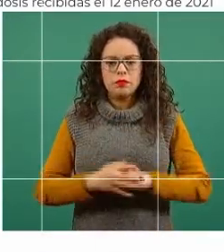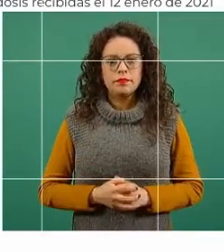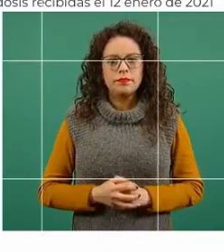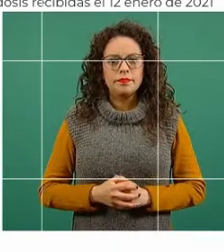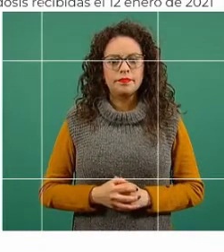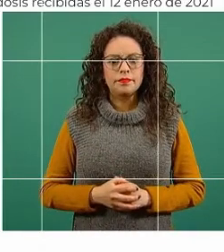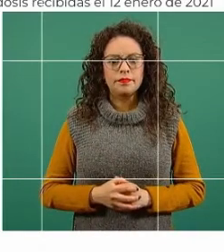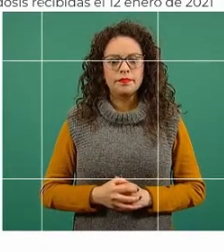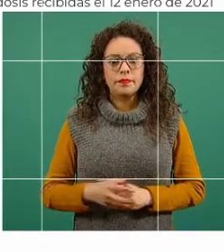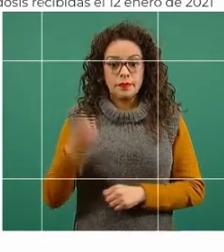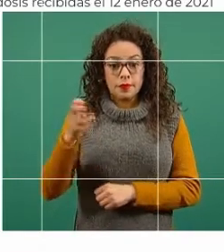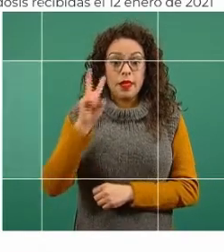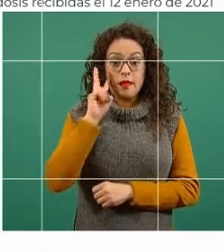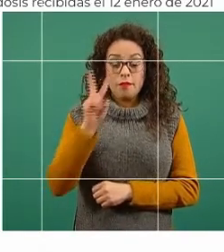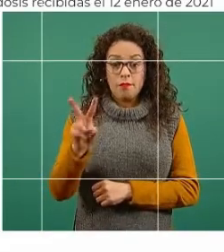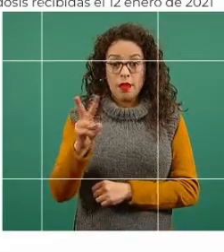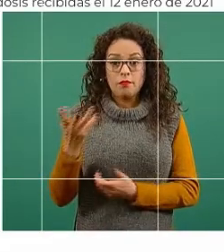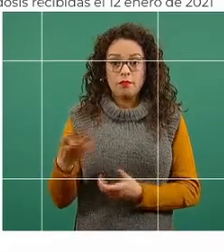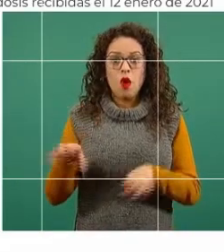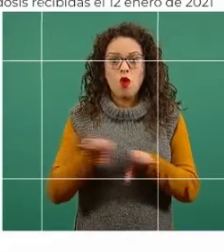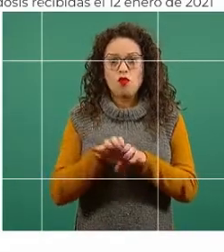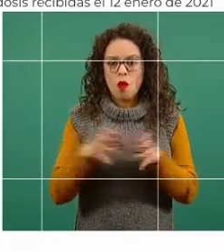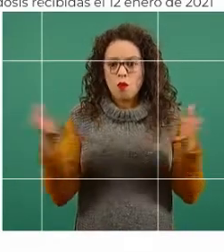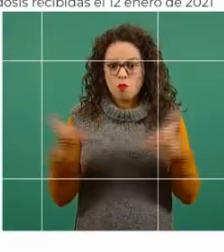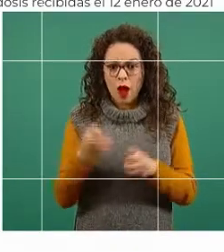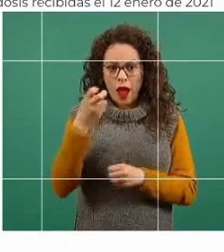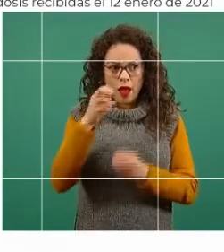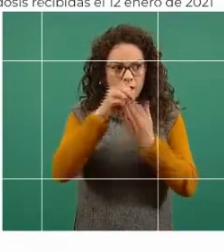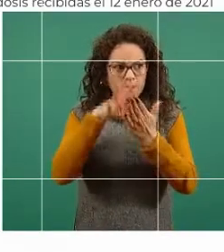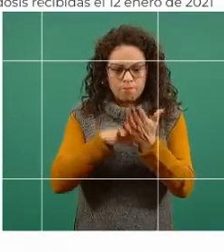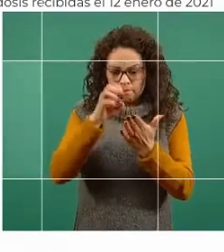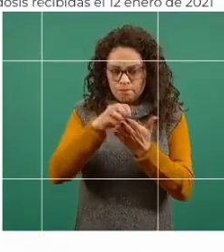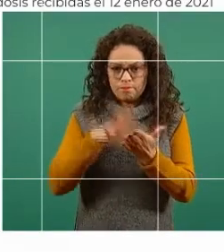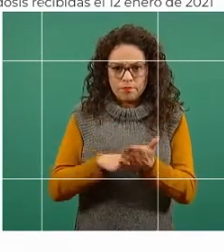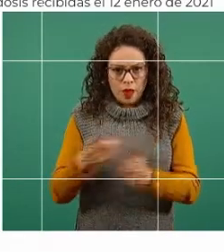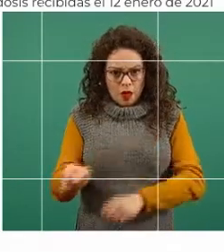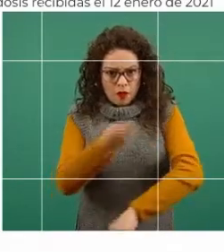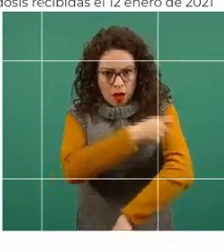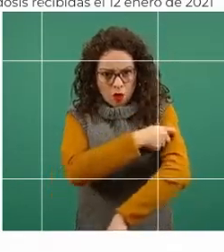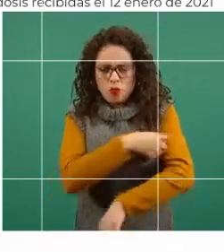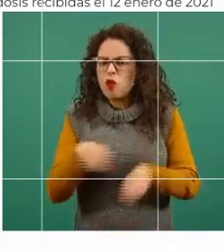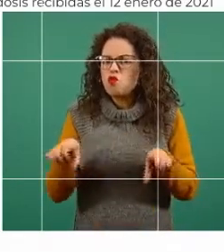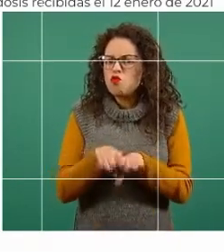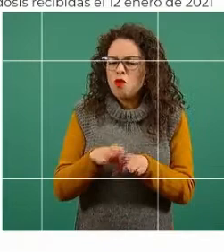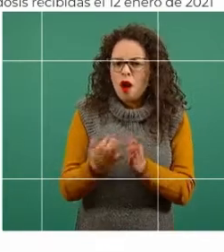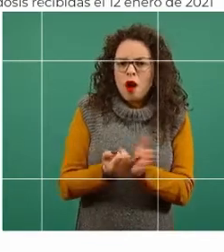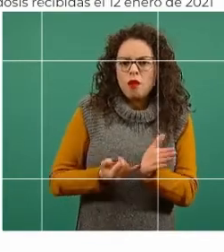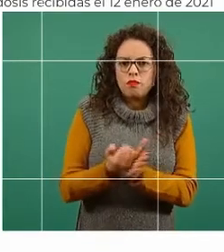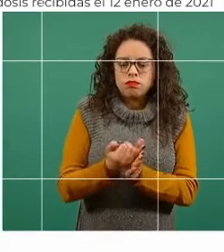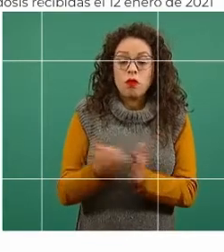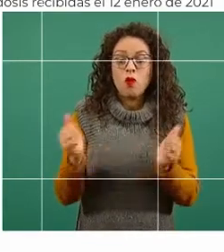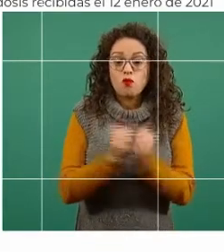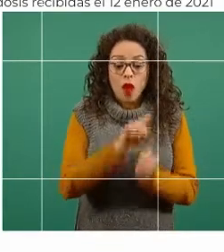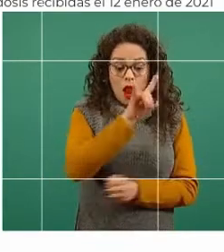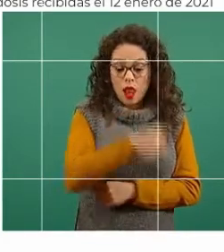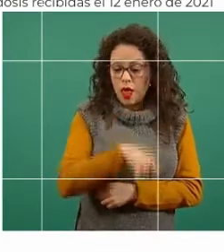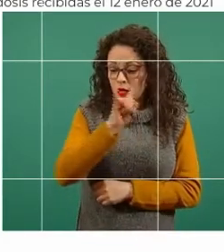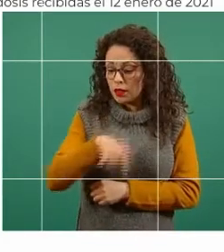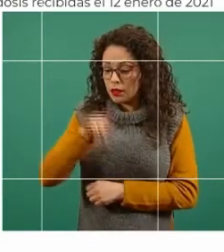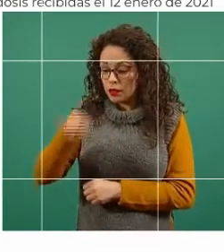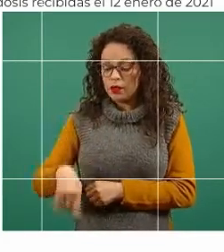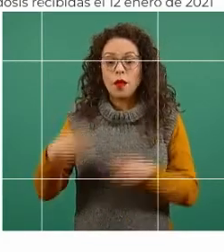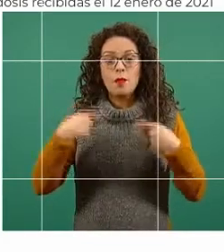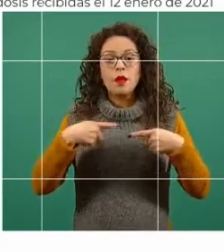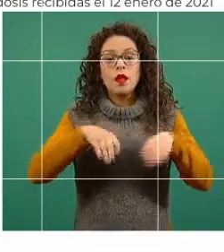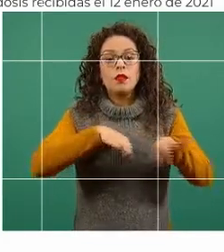Aquí el criterio para distribuir este biológico, esta vacuna, fue precisamente los listados nominales del personal de